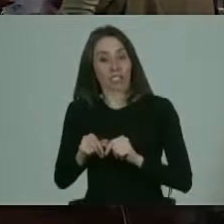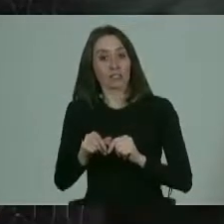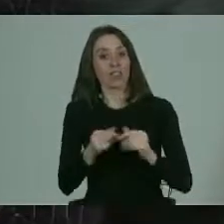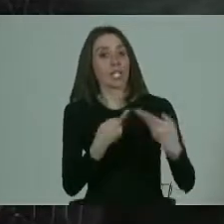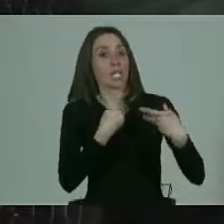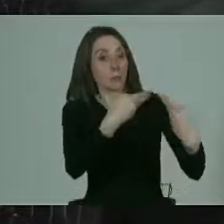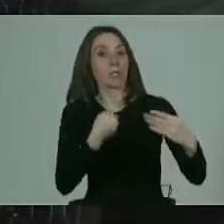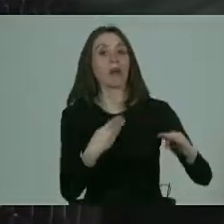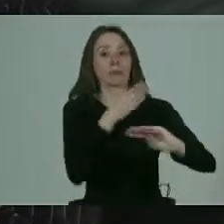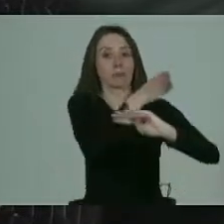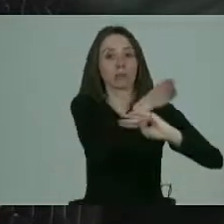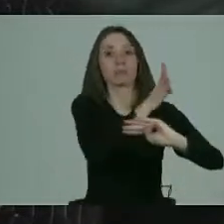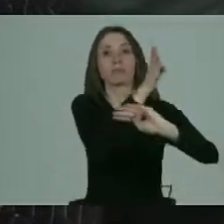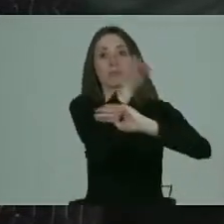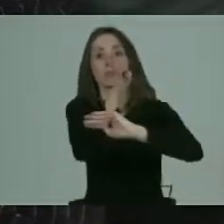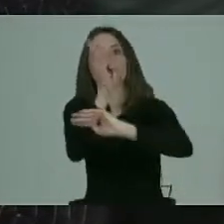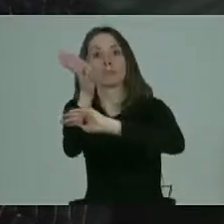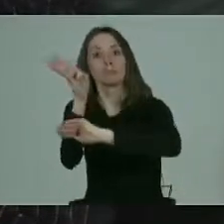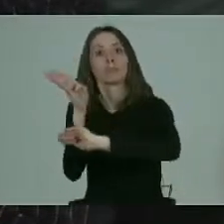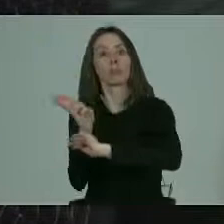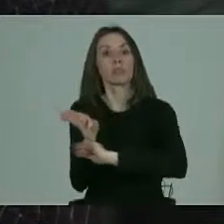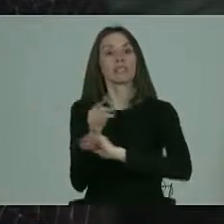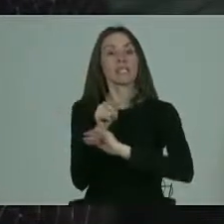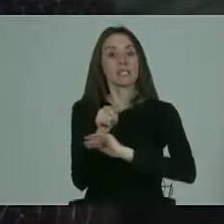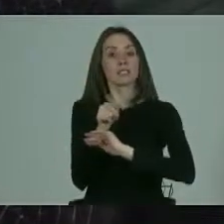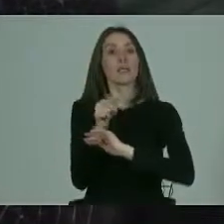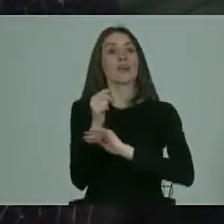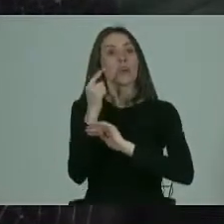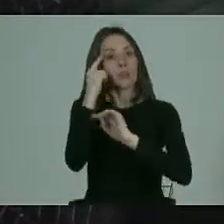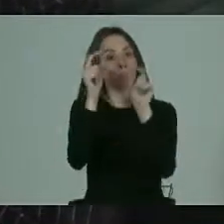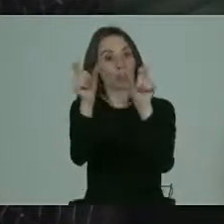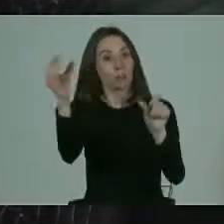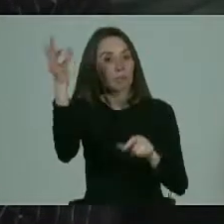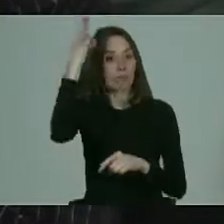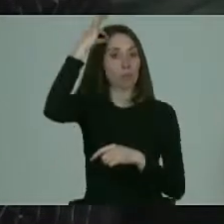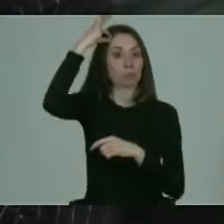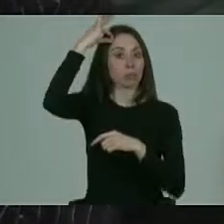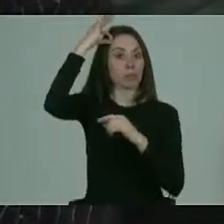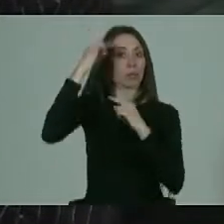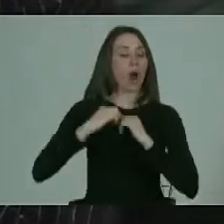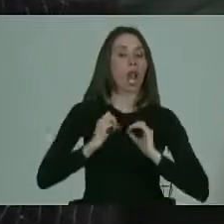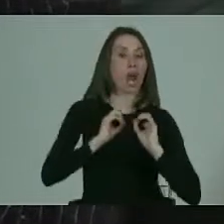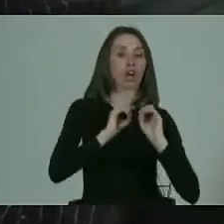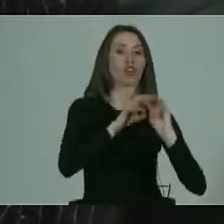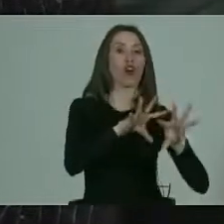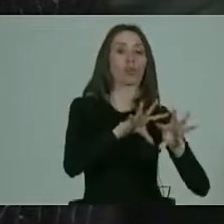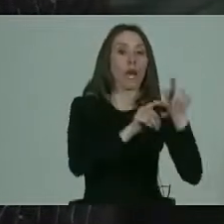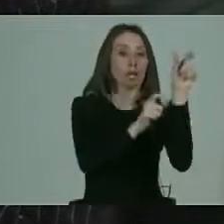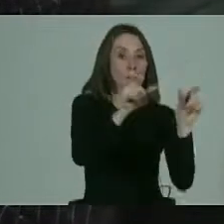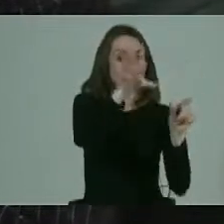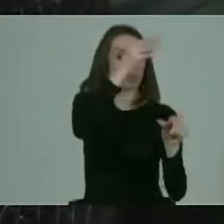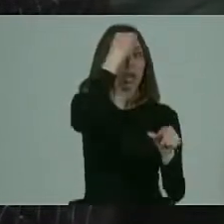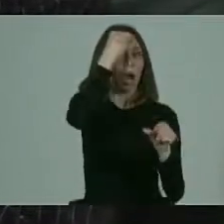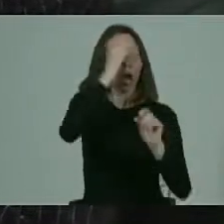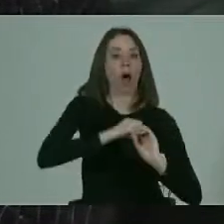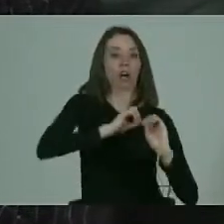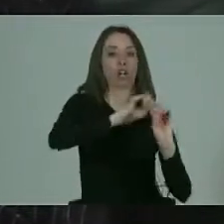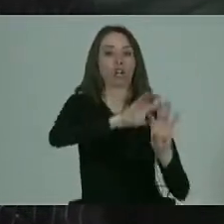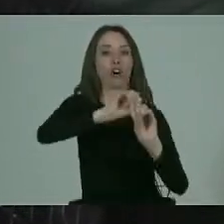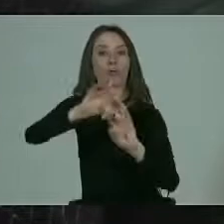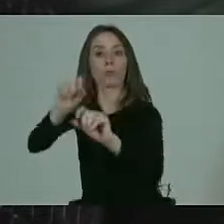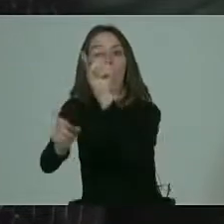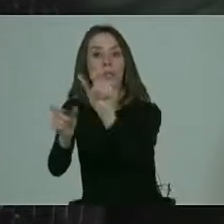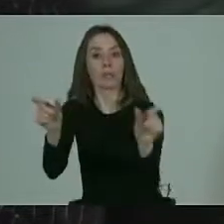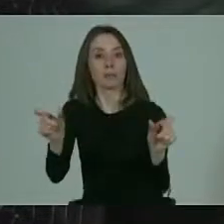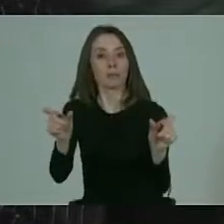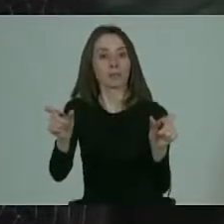nos invite porque creemos que esto es algo que hay que inocular en el resto hay que contagiarlo un poco y eso también hay que contagiarlo al resto del